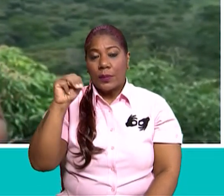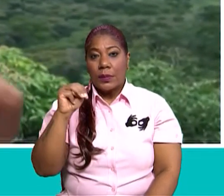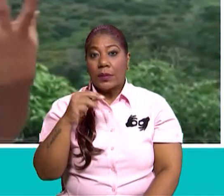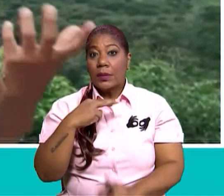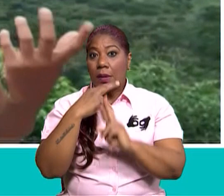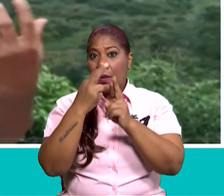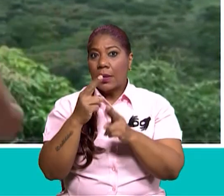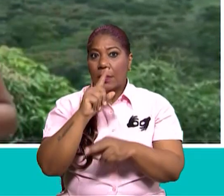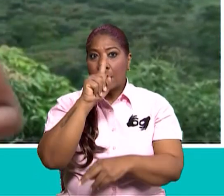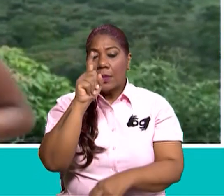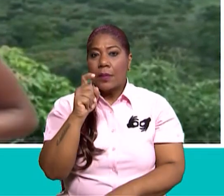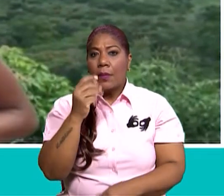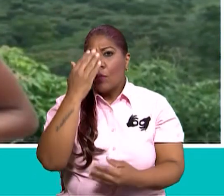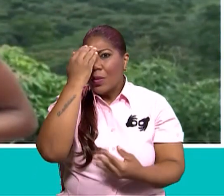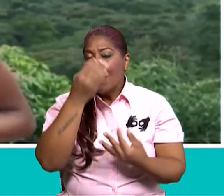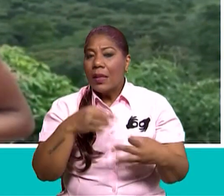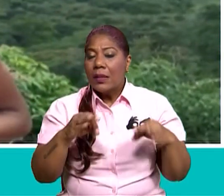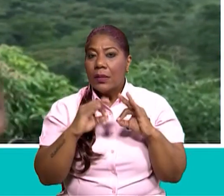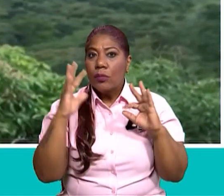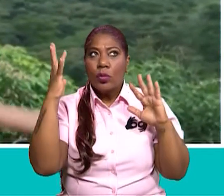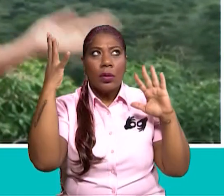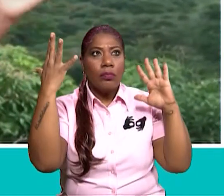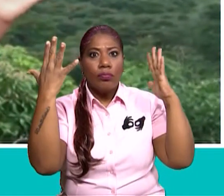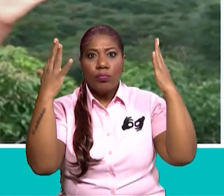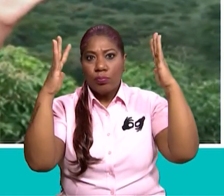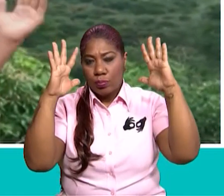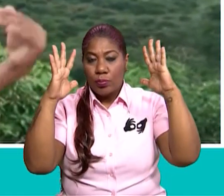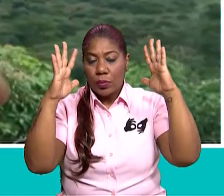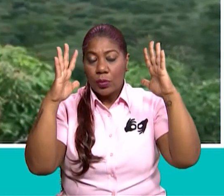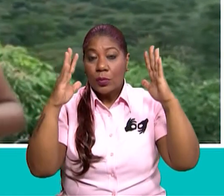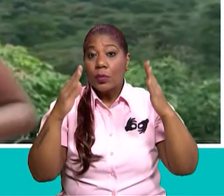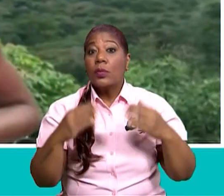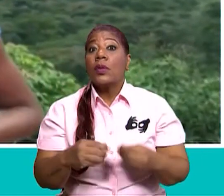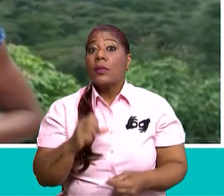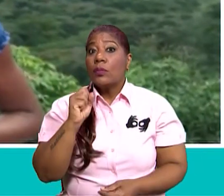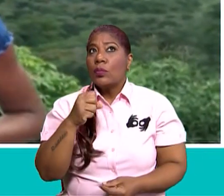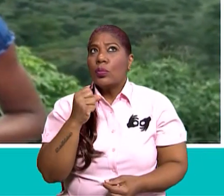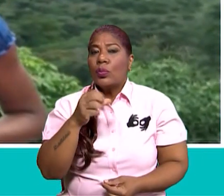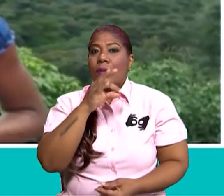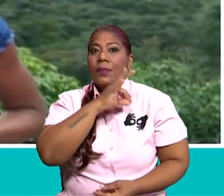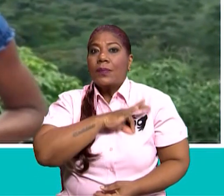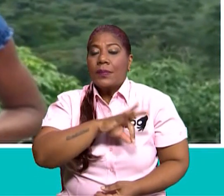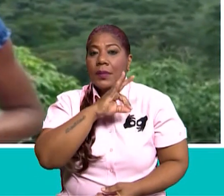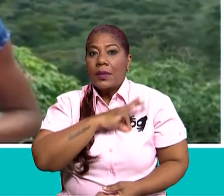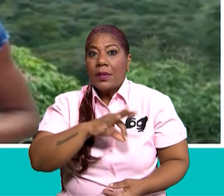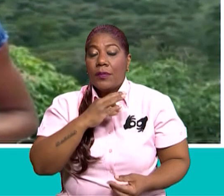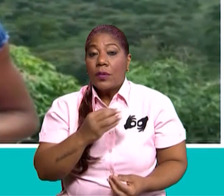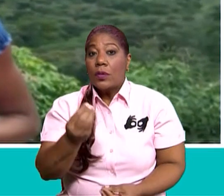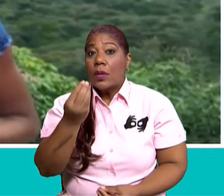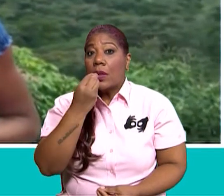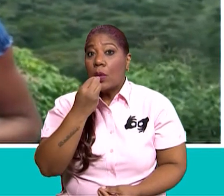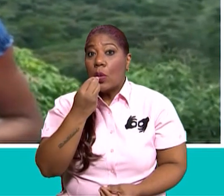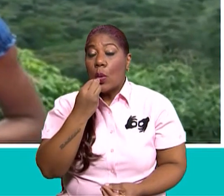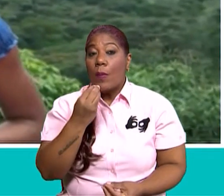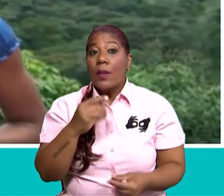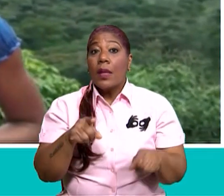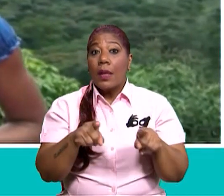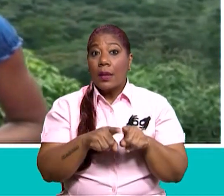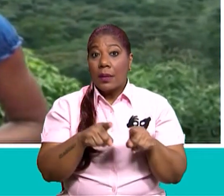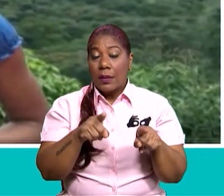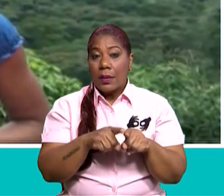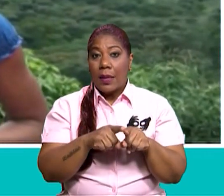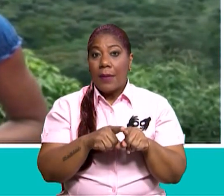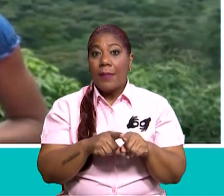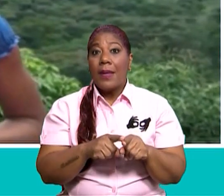pregunta. ¿Qué beneficios brindan los bosques? Los bosques representan una fuente de alimentos, medicina y combustible para